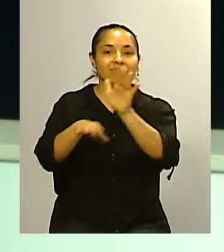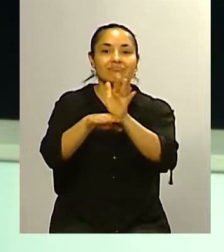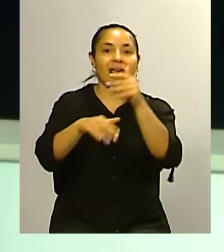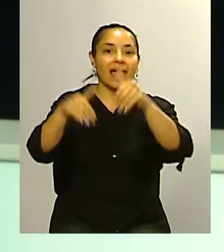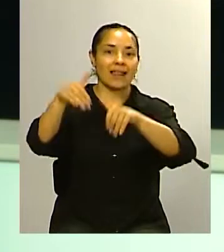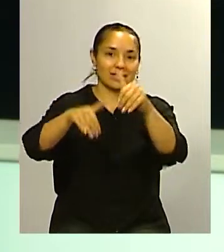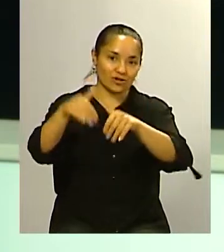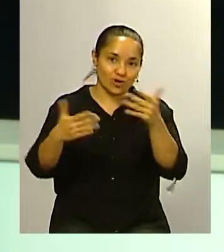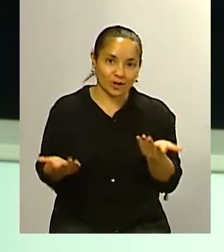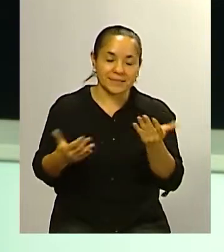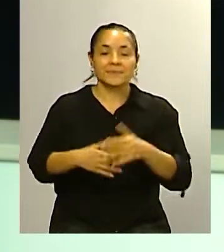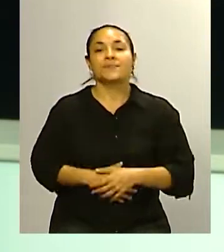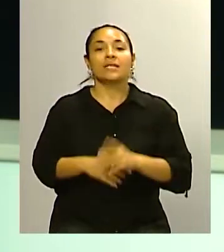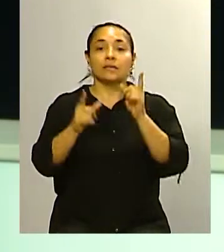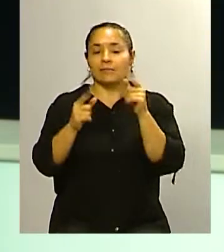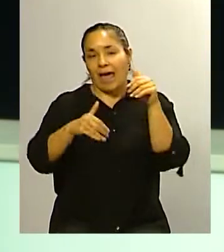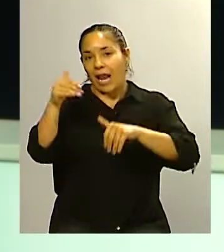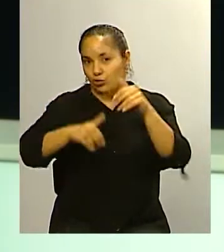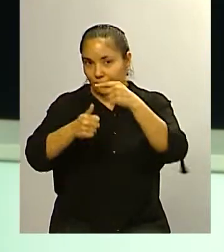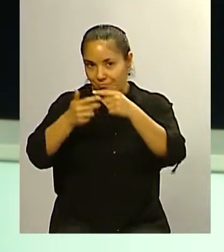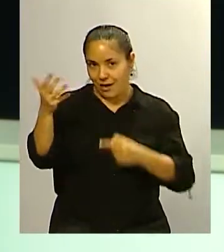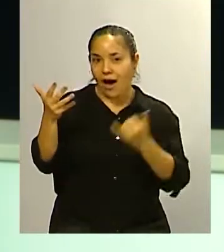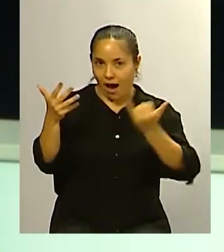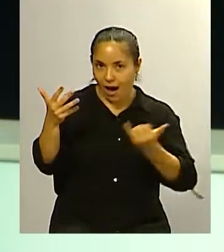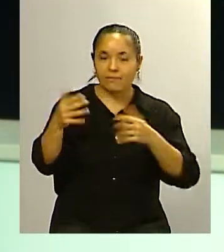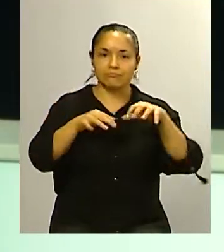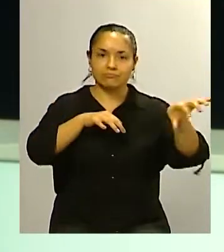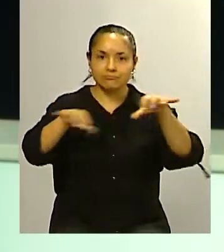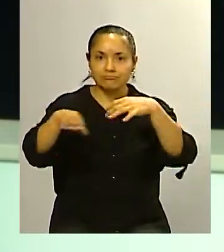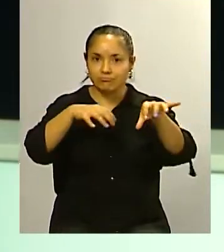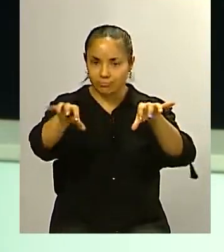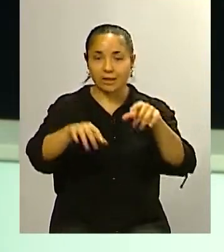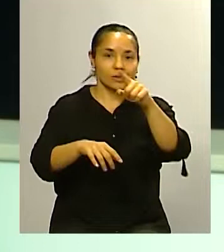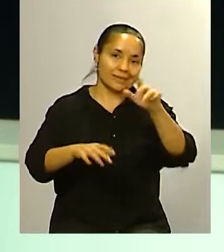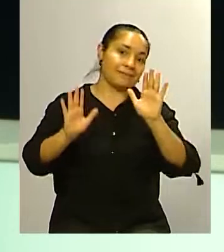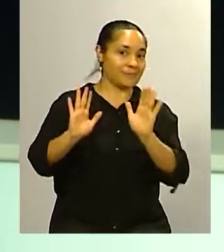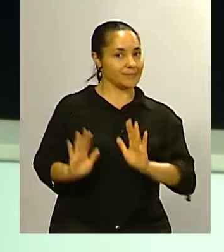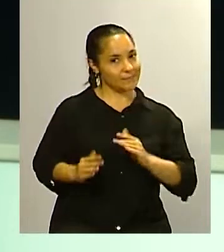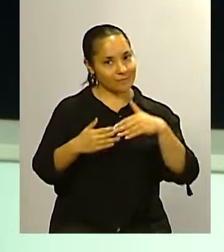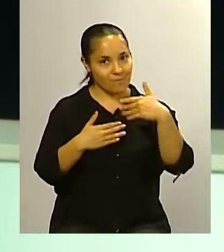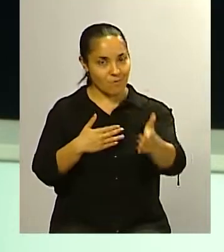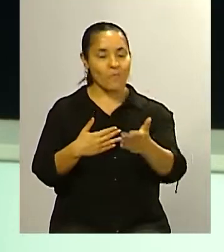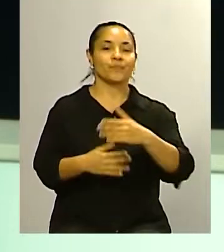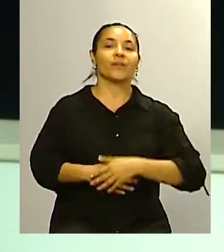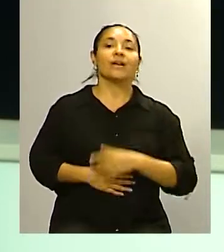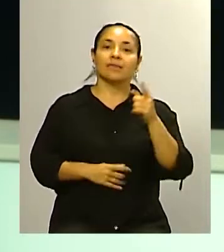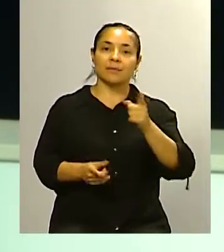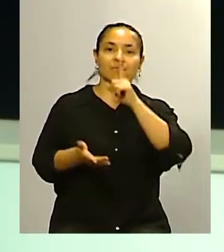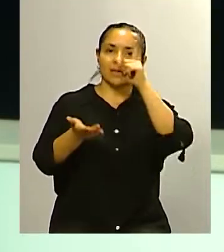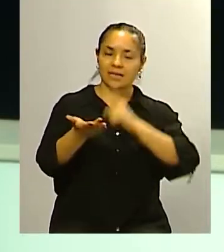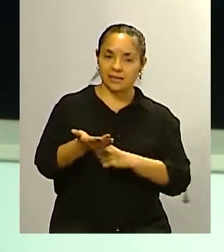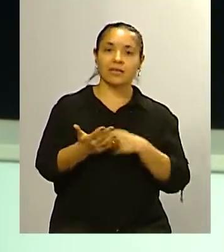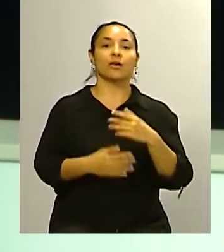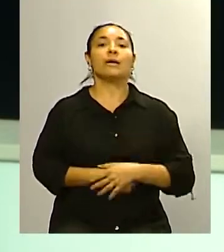vamos a decirlo vamos a tener varias elecciones y hay desdoblamiento así es que vayan preparándose y es por eso que hemos decidido lo decíamos al